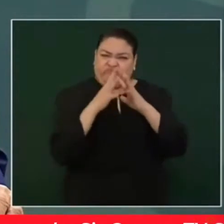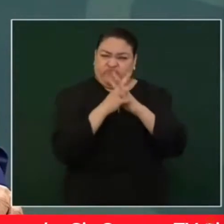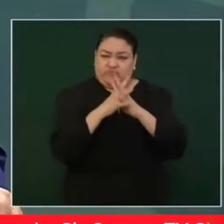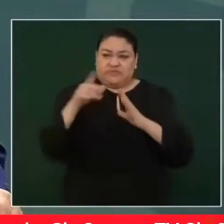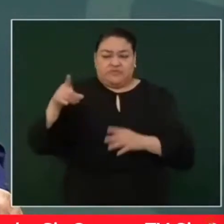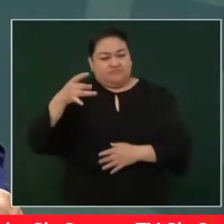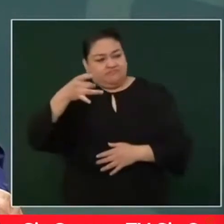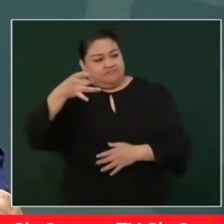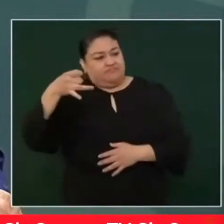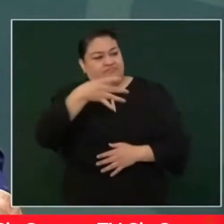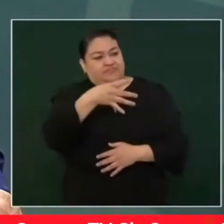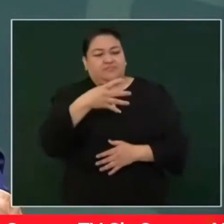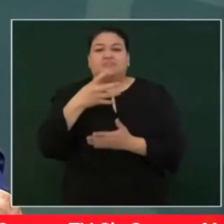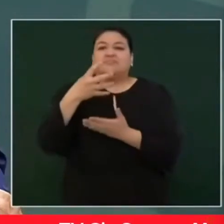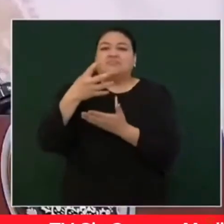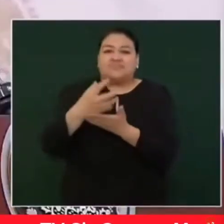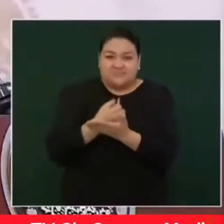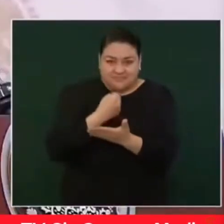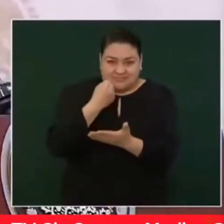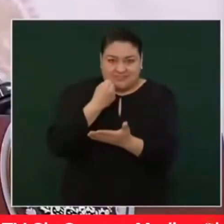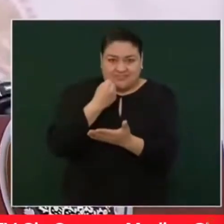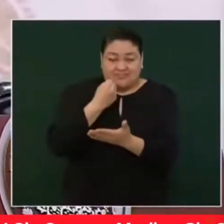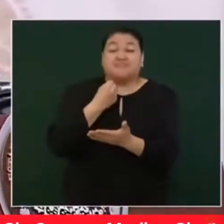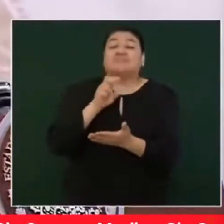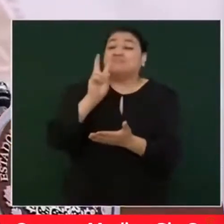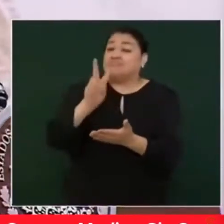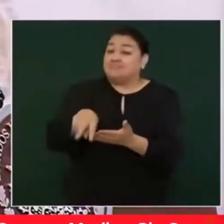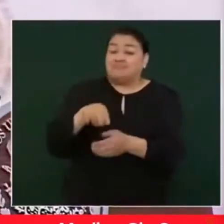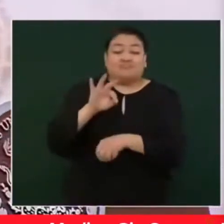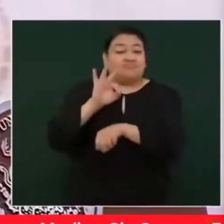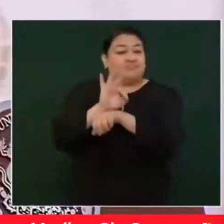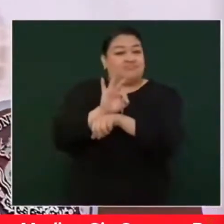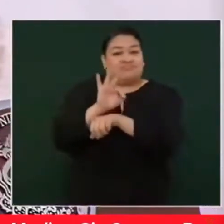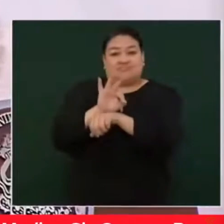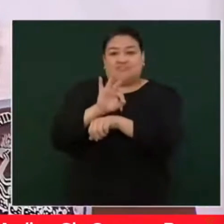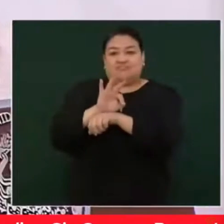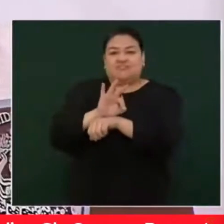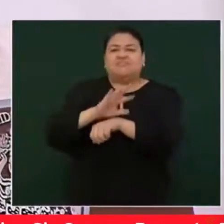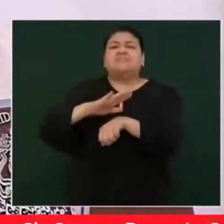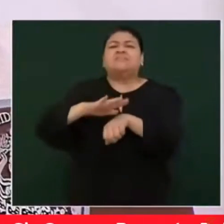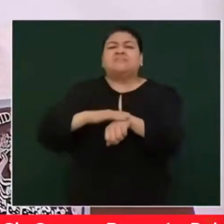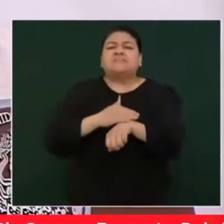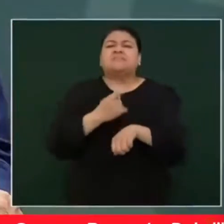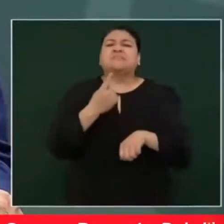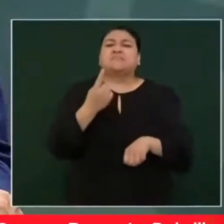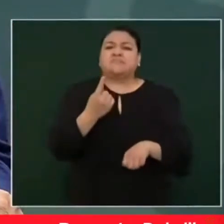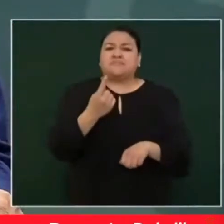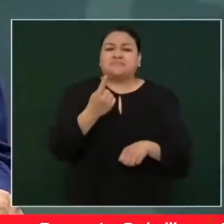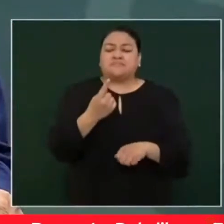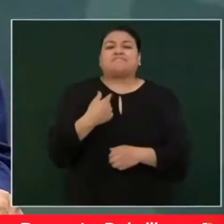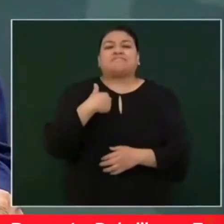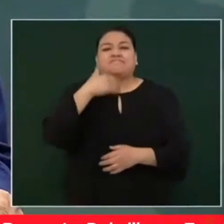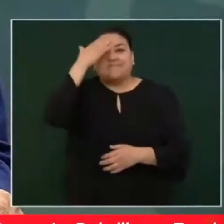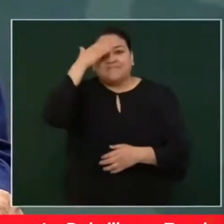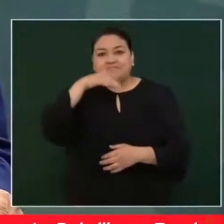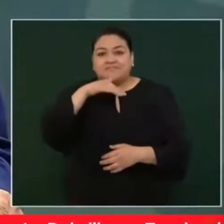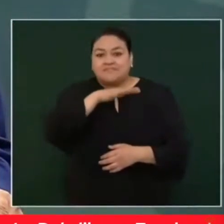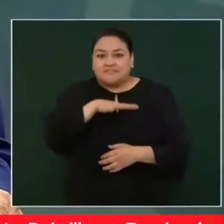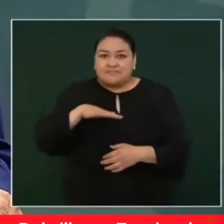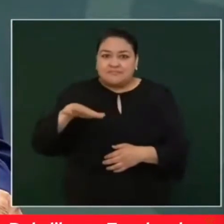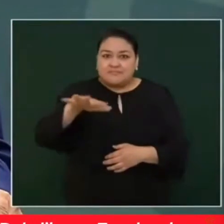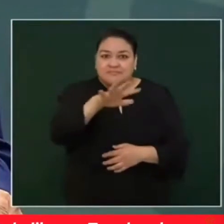Y esto ayudó mucho porque fue el primer